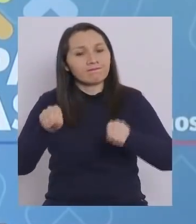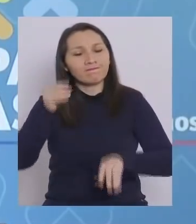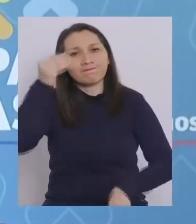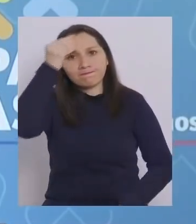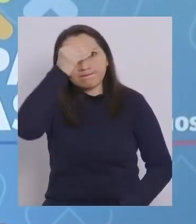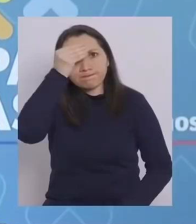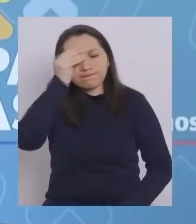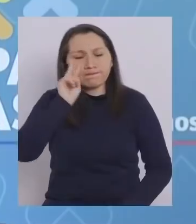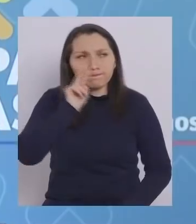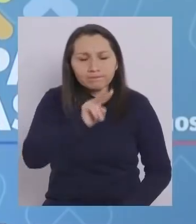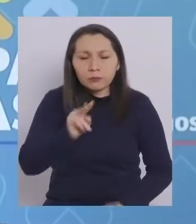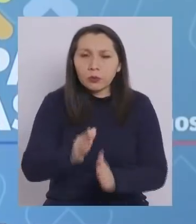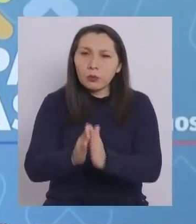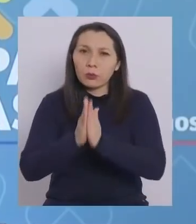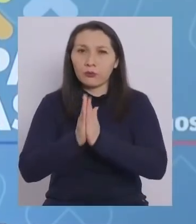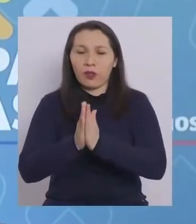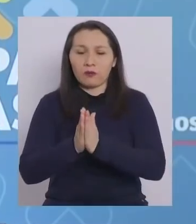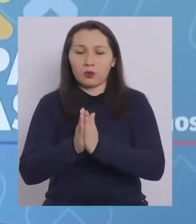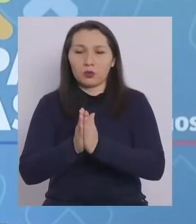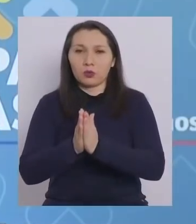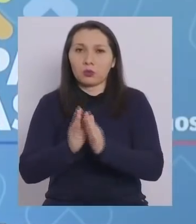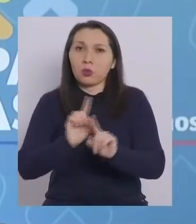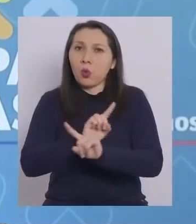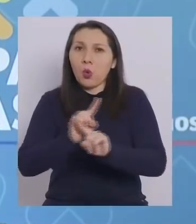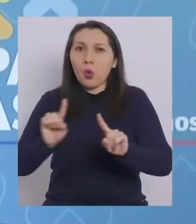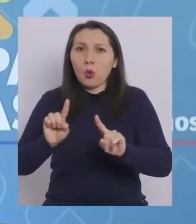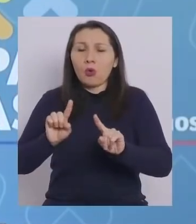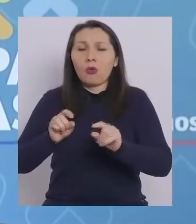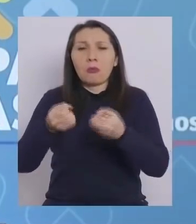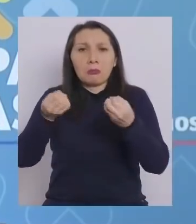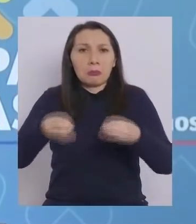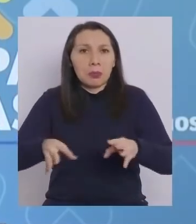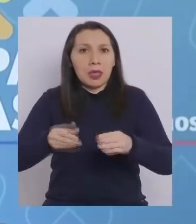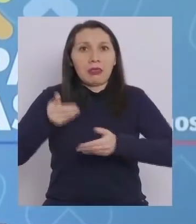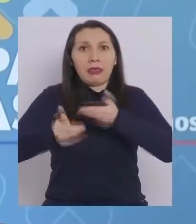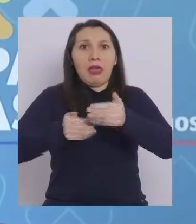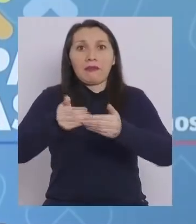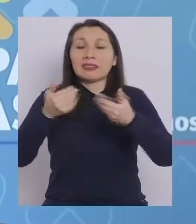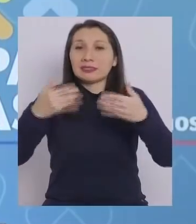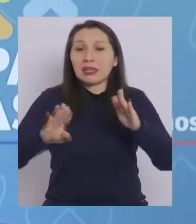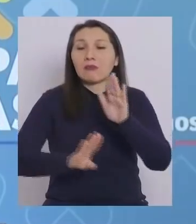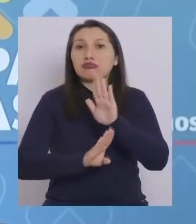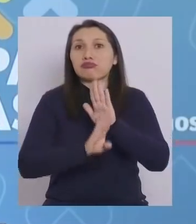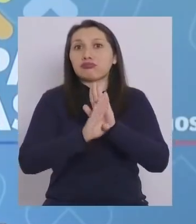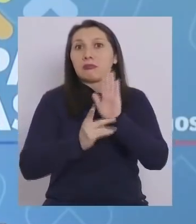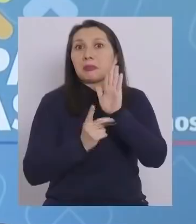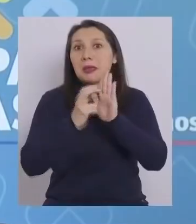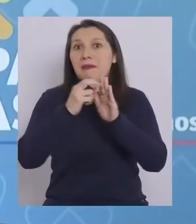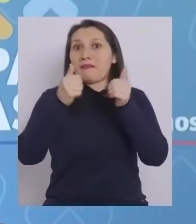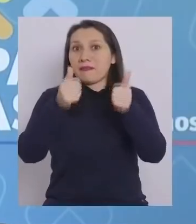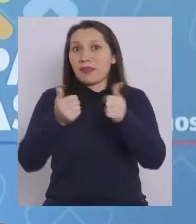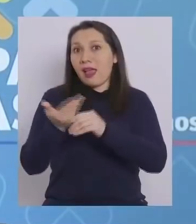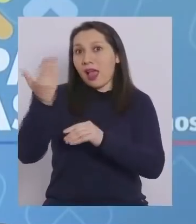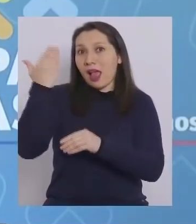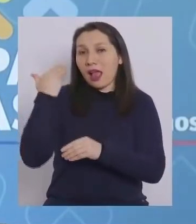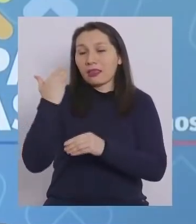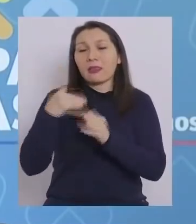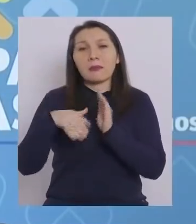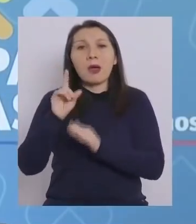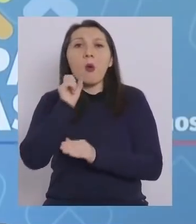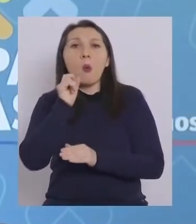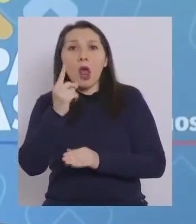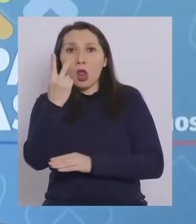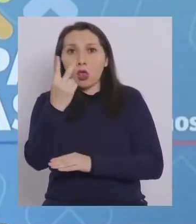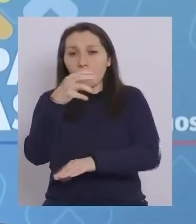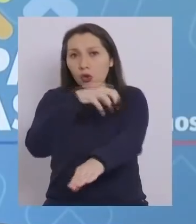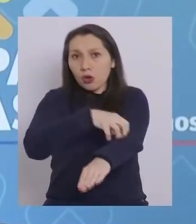preocupación. Por favor, no malogremos los avances logrados anteriormente, sobre todo en estas